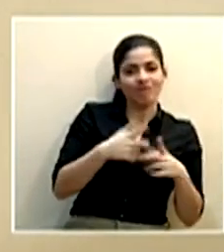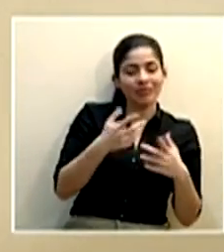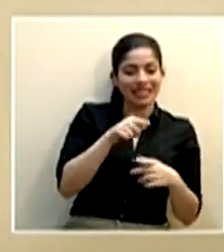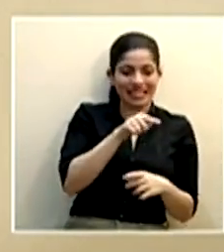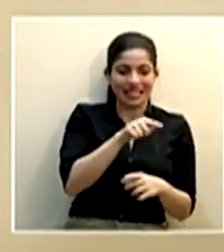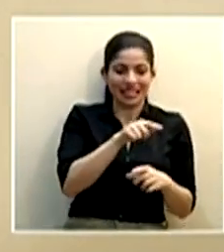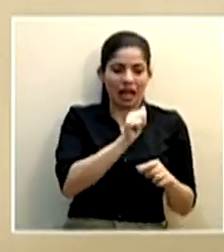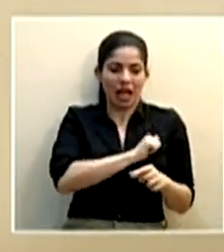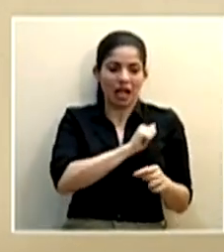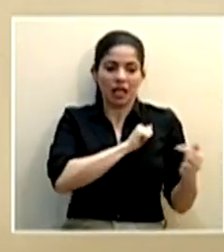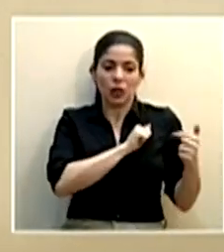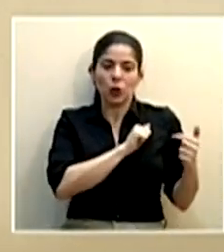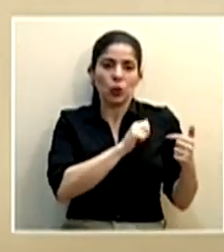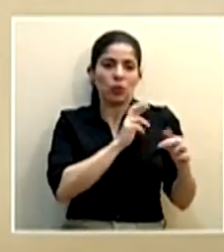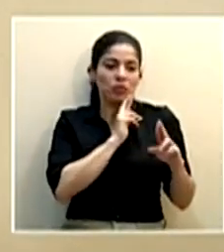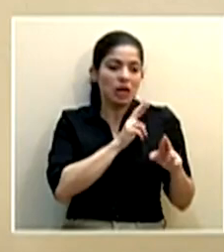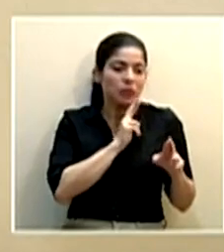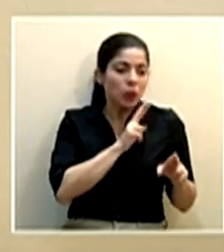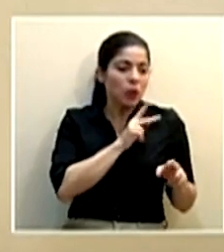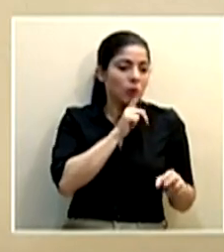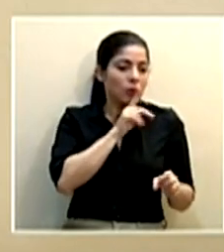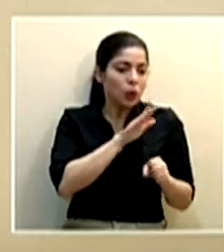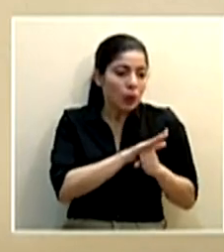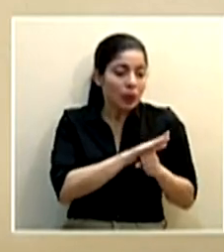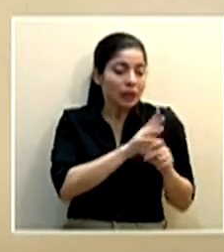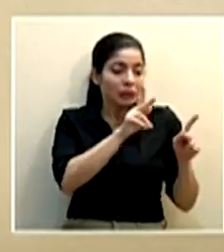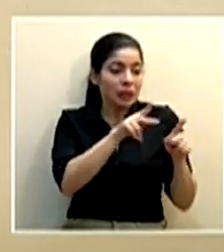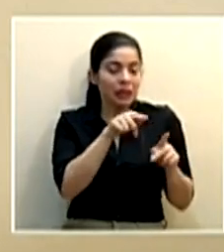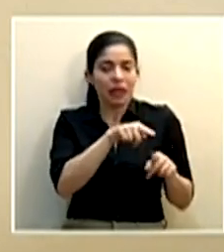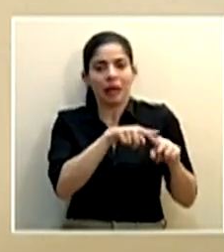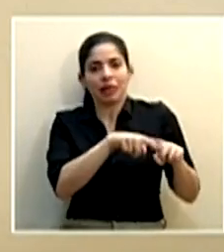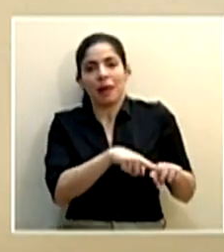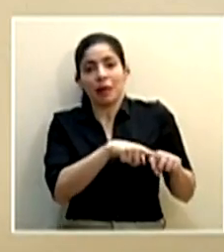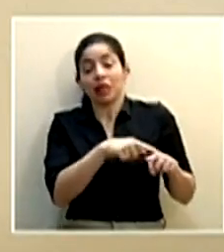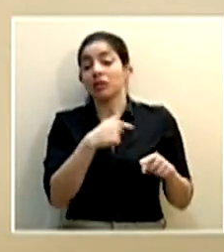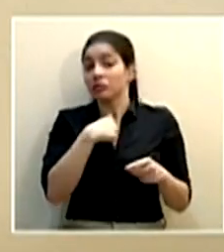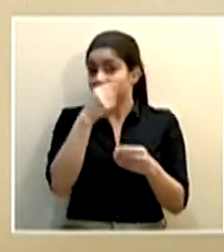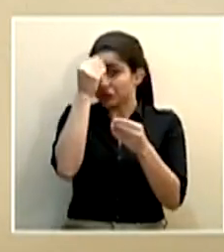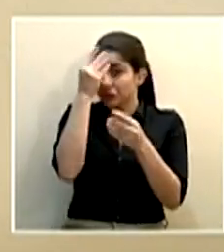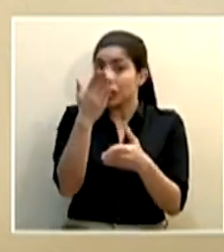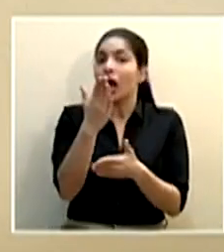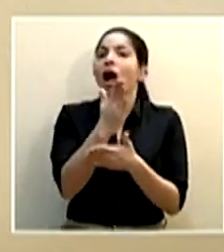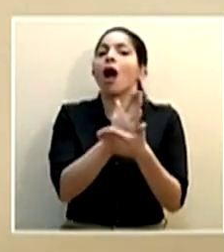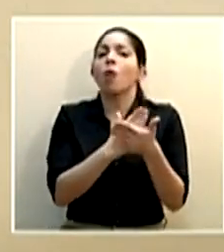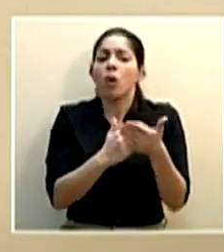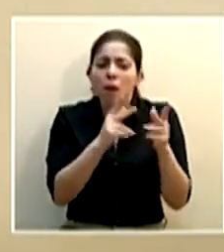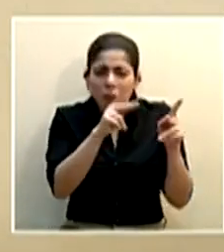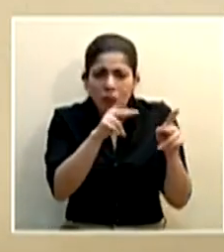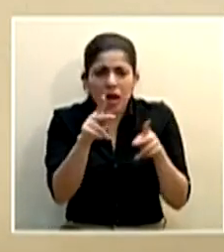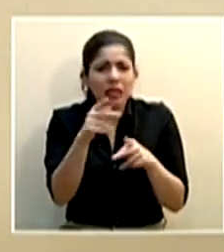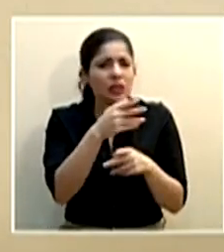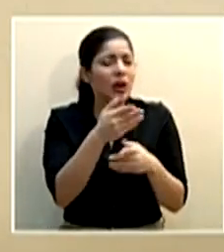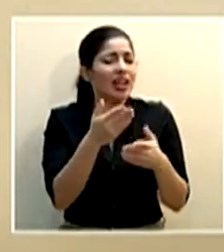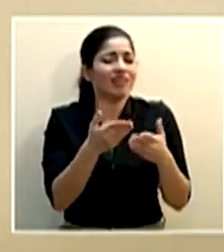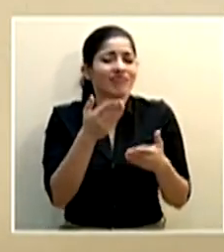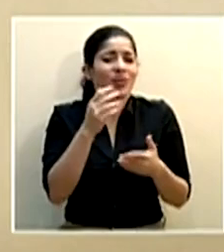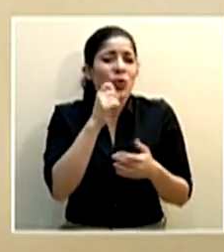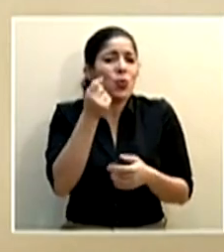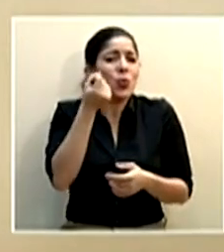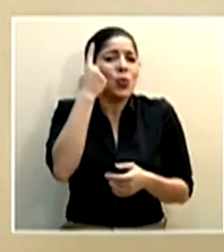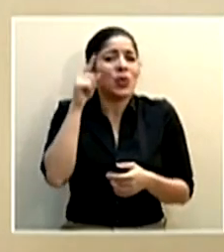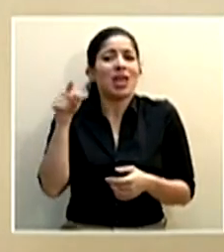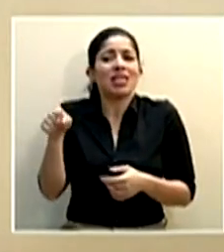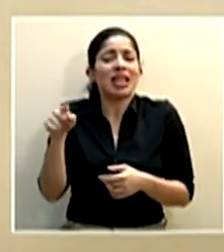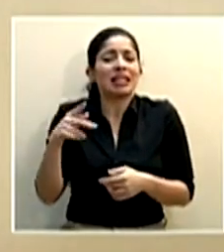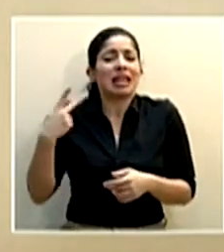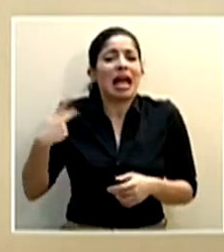ese comportamiento de esa respuesta de ese compromiso de la sociedad que yo indico hay personas que no han entendido la gravedad de esto